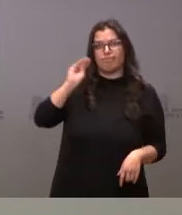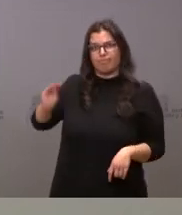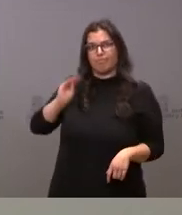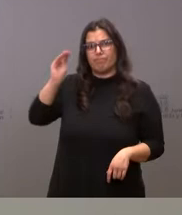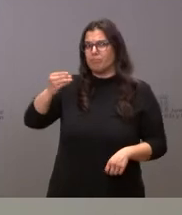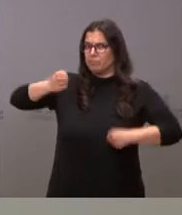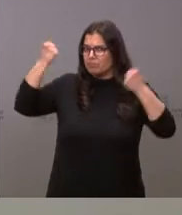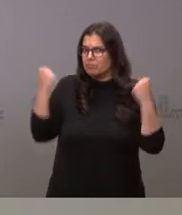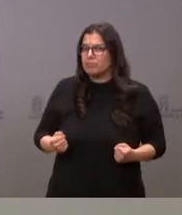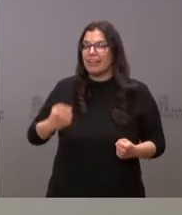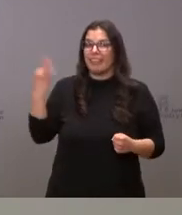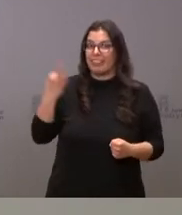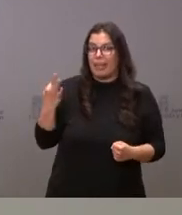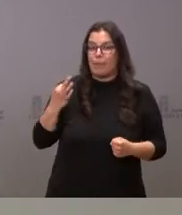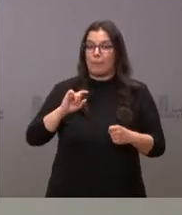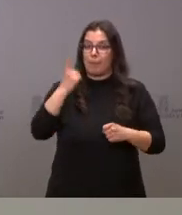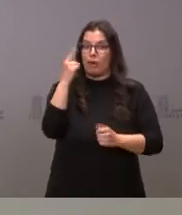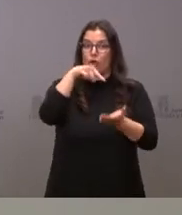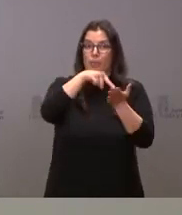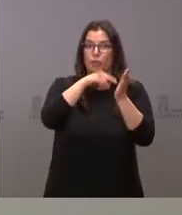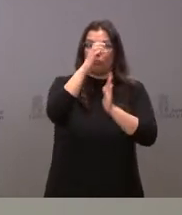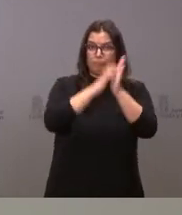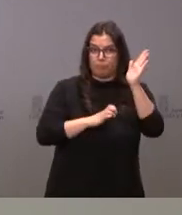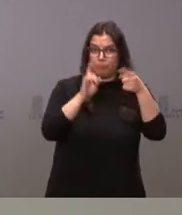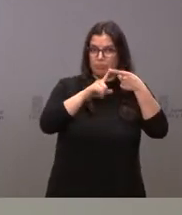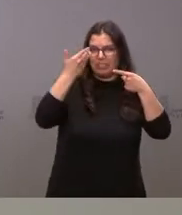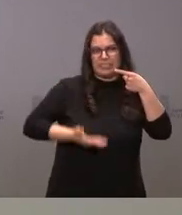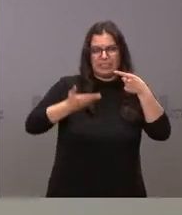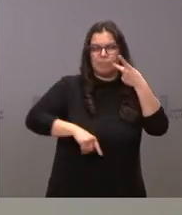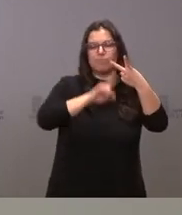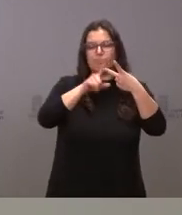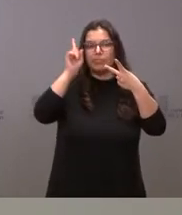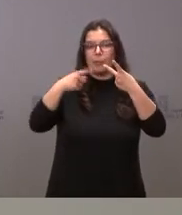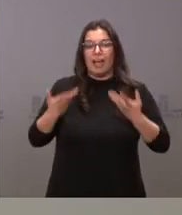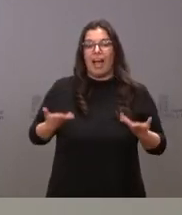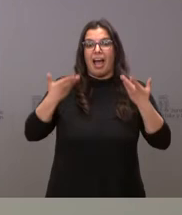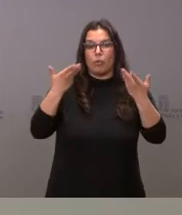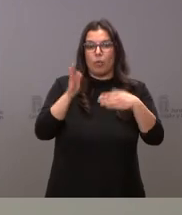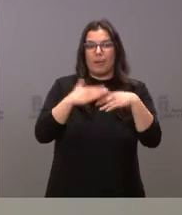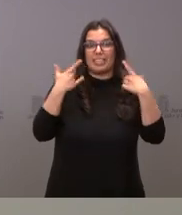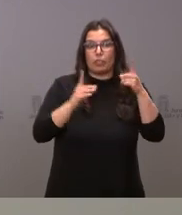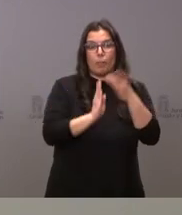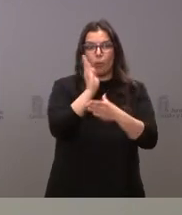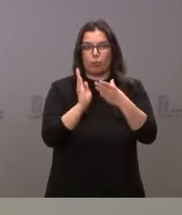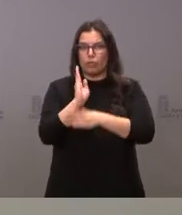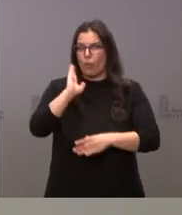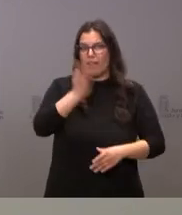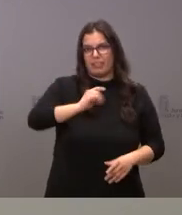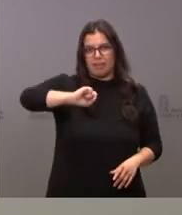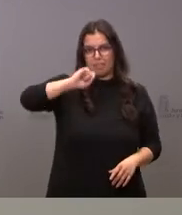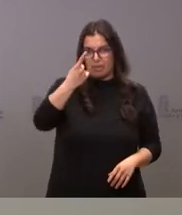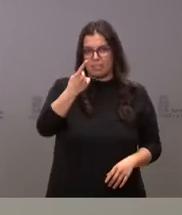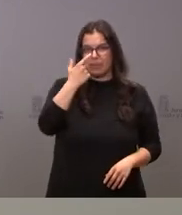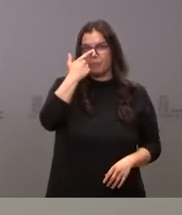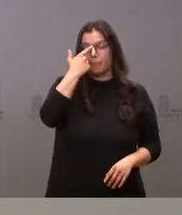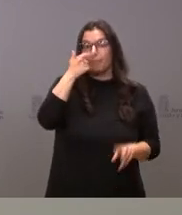necesidad, por un lado, de bajar impuestos y, por otro, de dar ayudas a los sectores productivos más afectados. La idea de